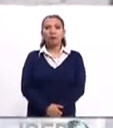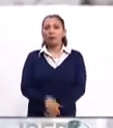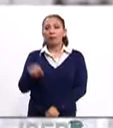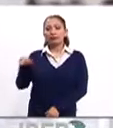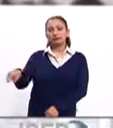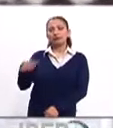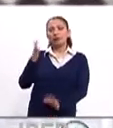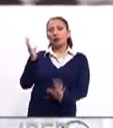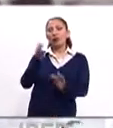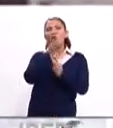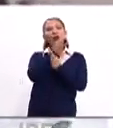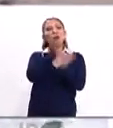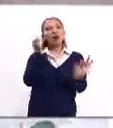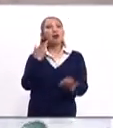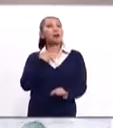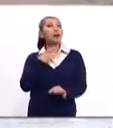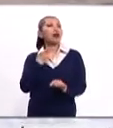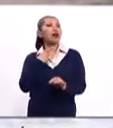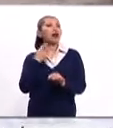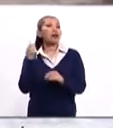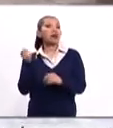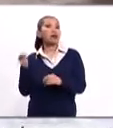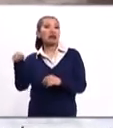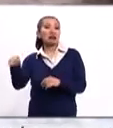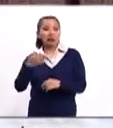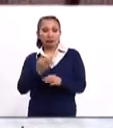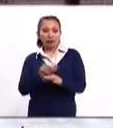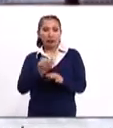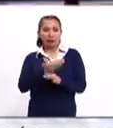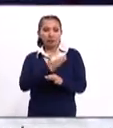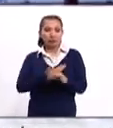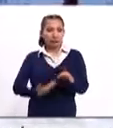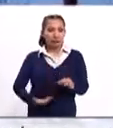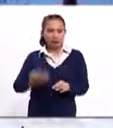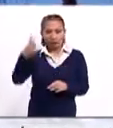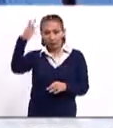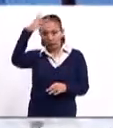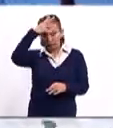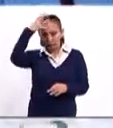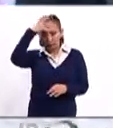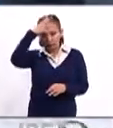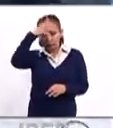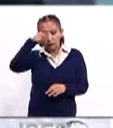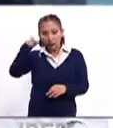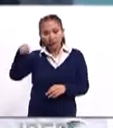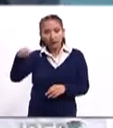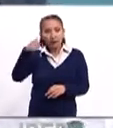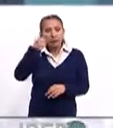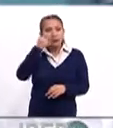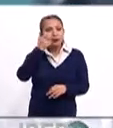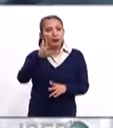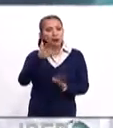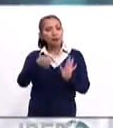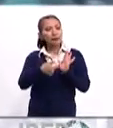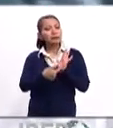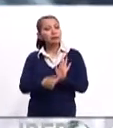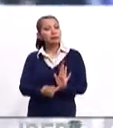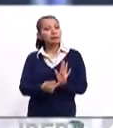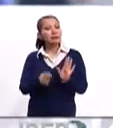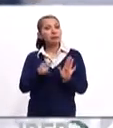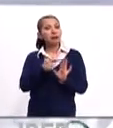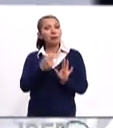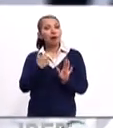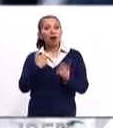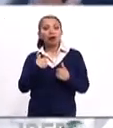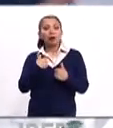Es un mensaje político. En estos momentos Donald Trump, el presidente de los Estados Unidos, está mostrando que